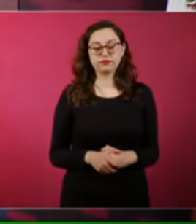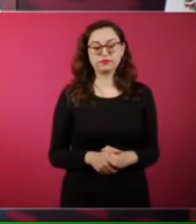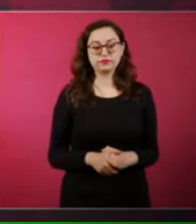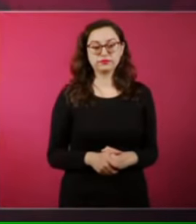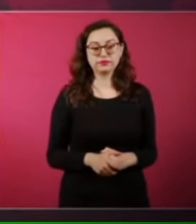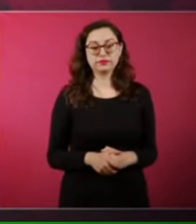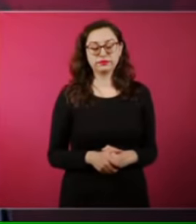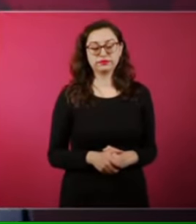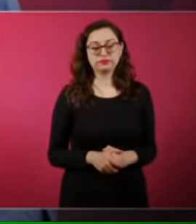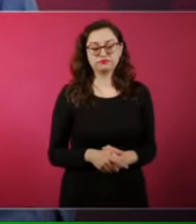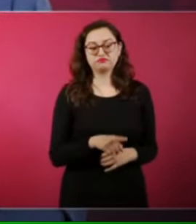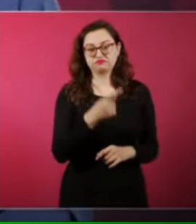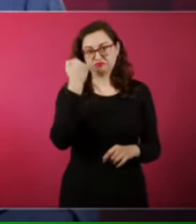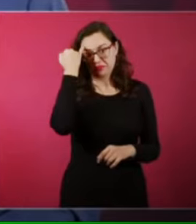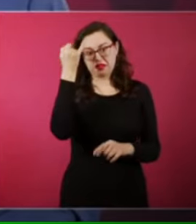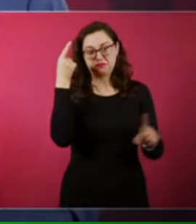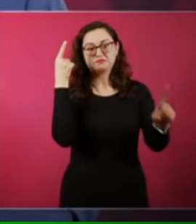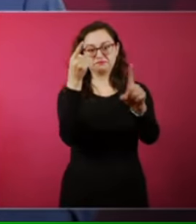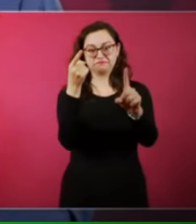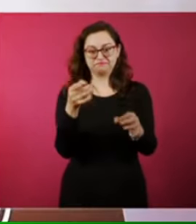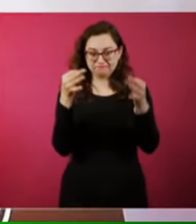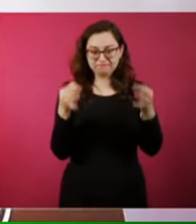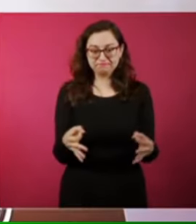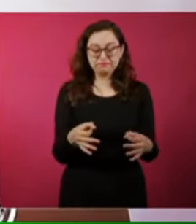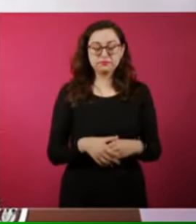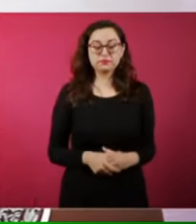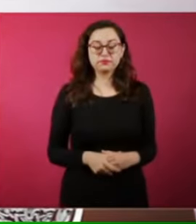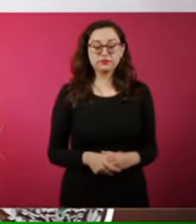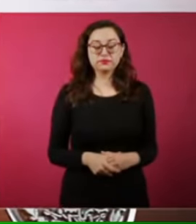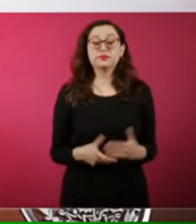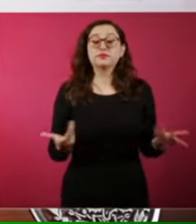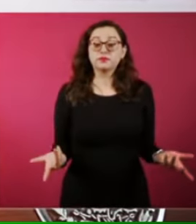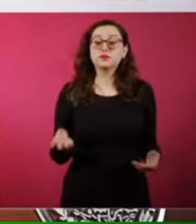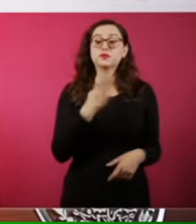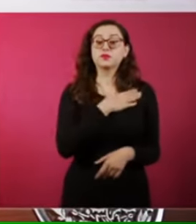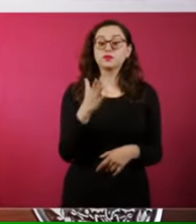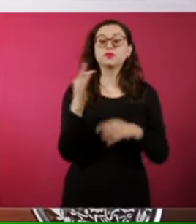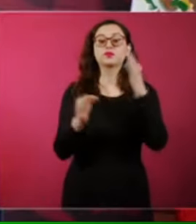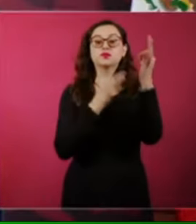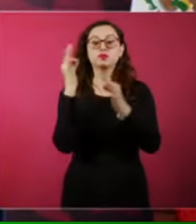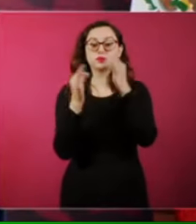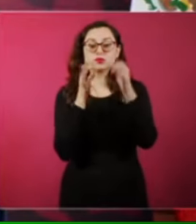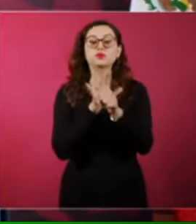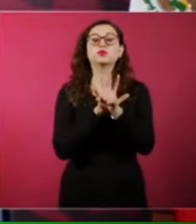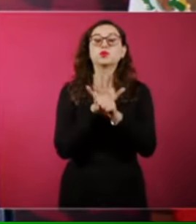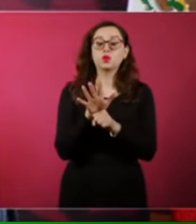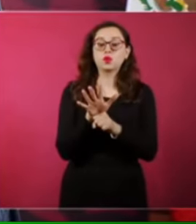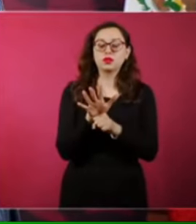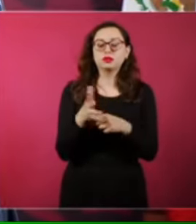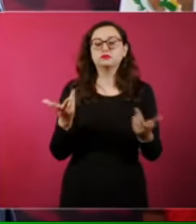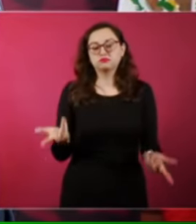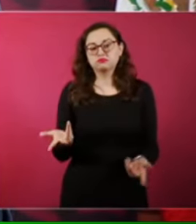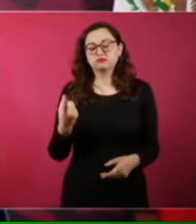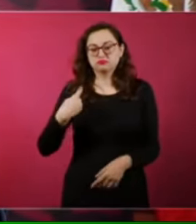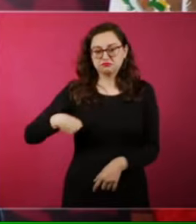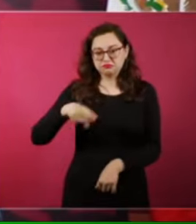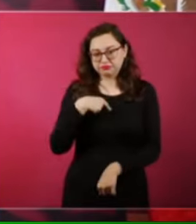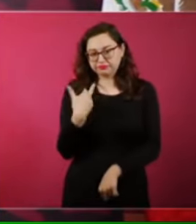era un idealista. Entonces, la buena noticia es que hicimos trámites